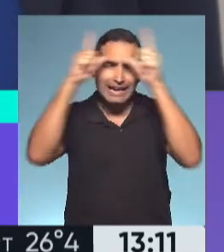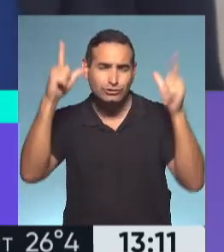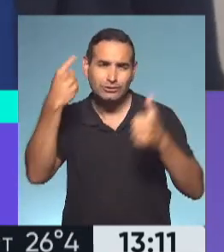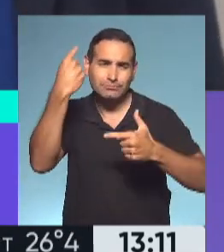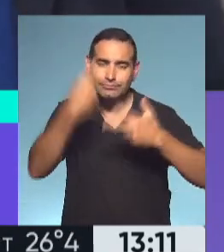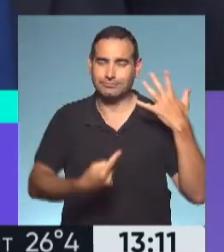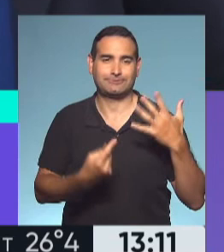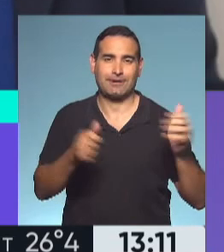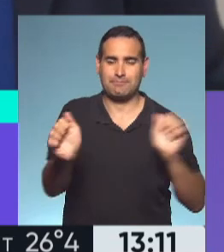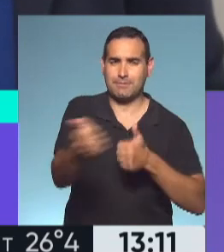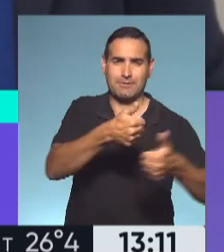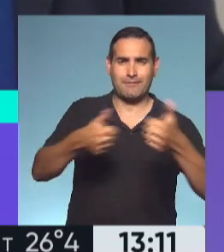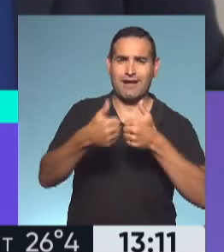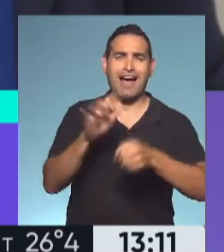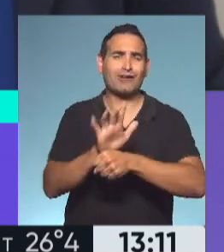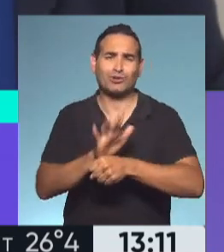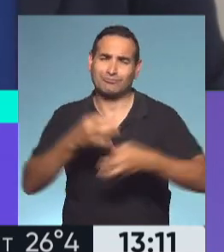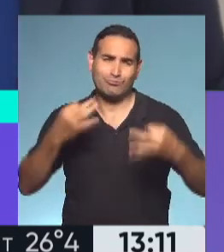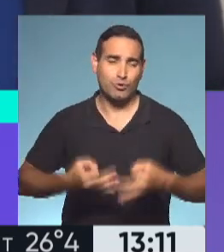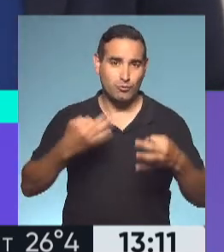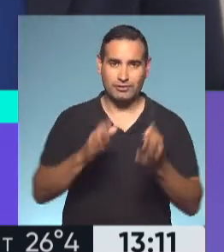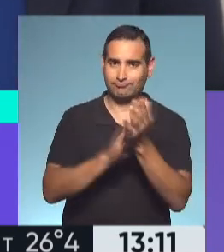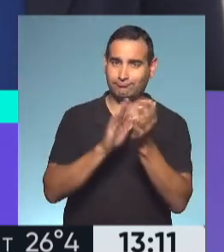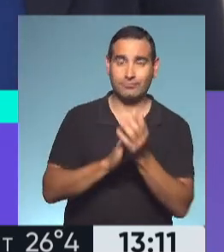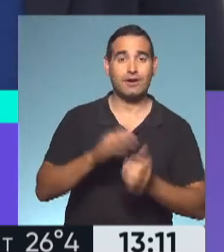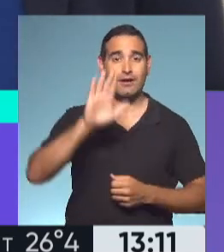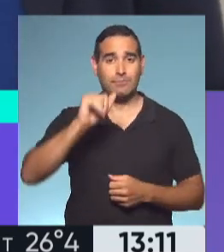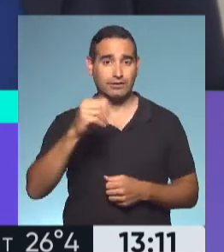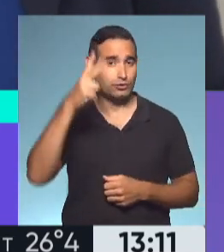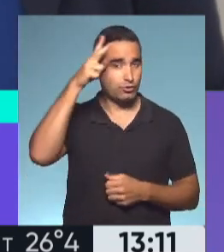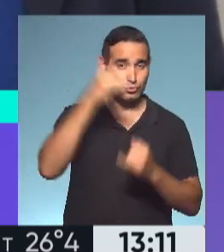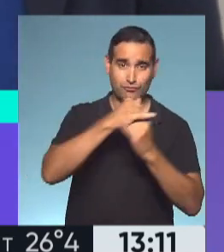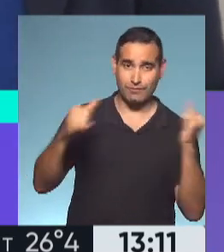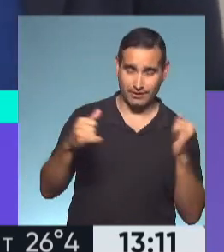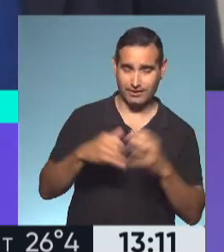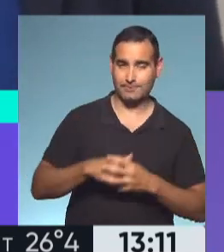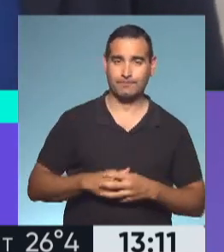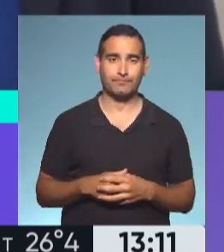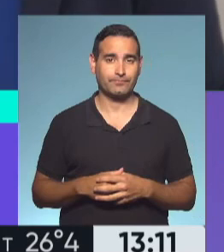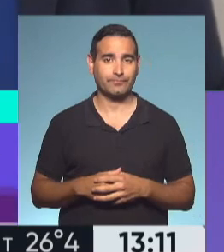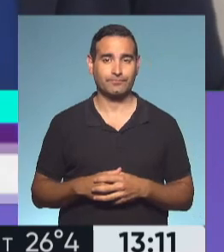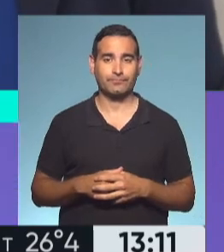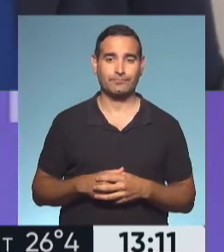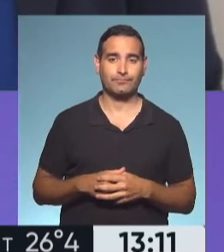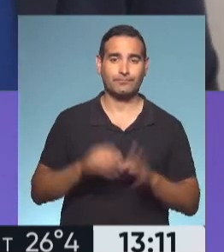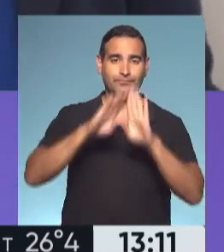gran performance actoral realmente para aplaudir. No se la pierdan, martes, ocho y media, Valeria Radioactiva de Dolte en el espacio Callejón.